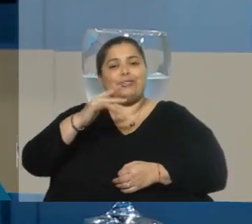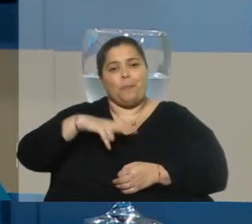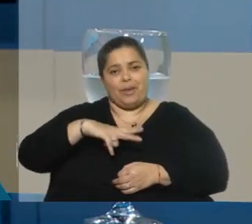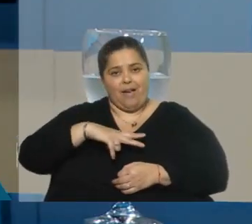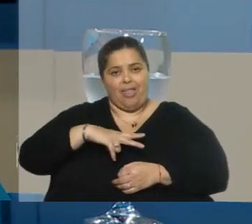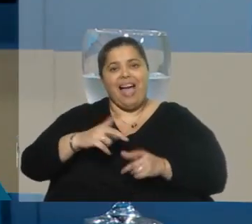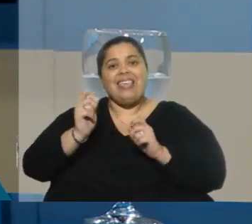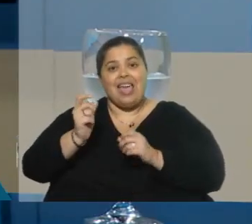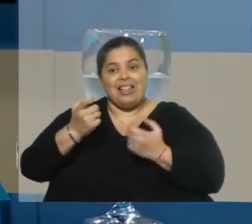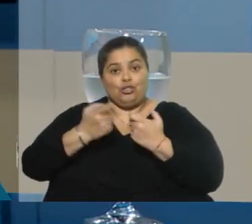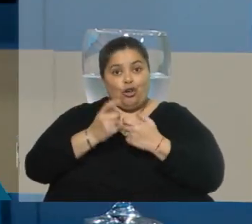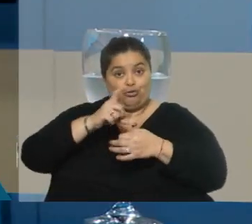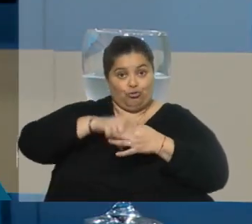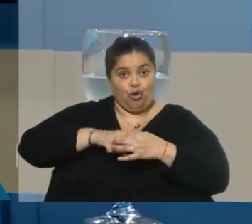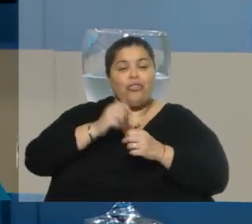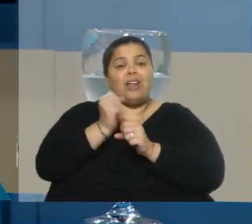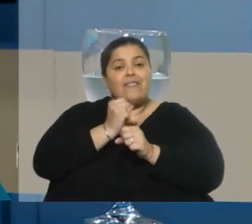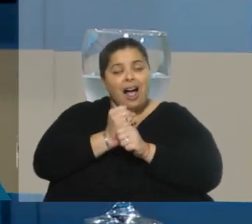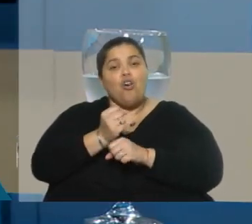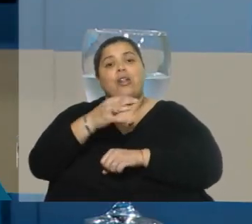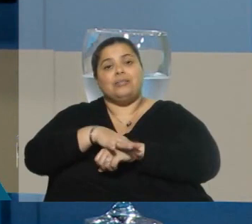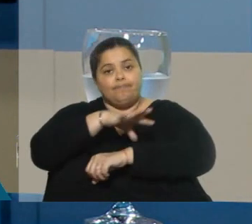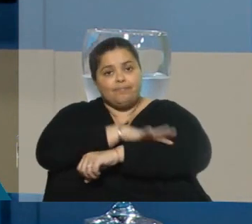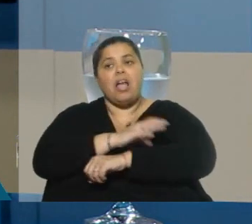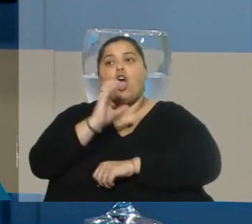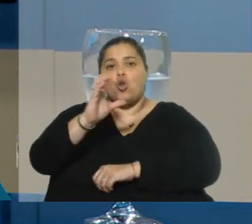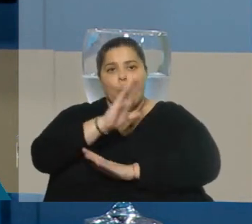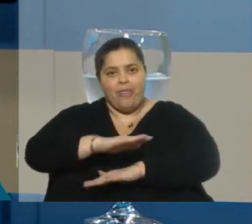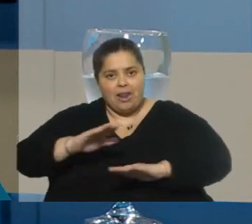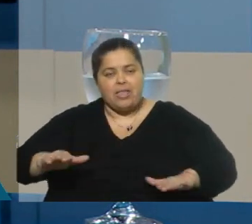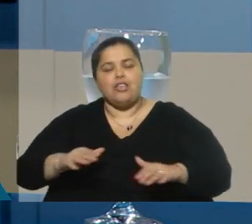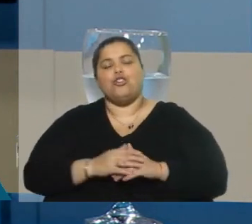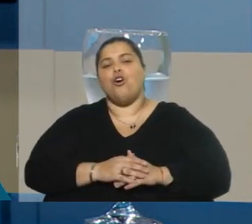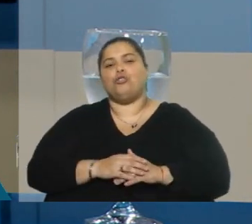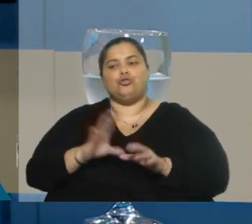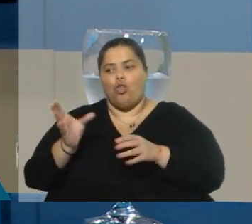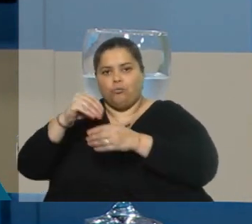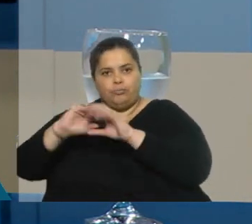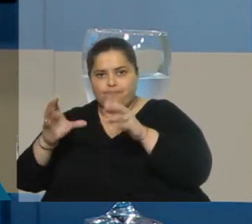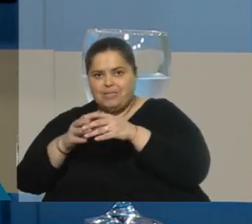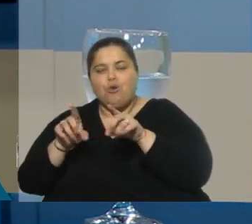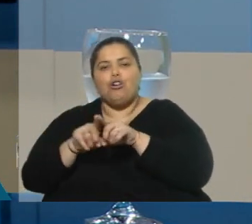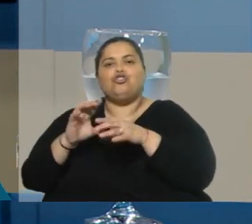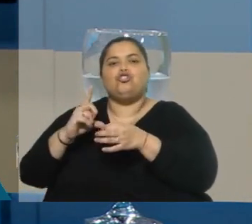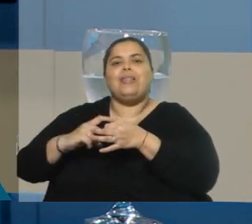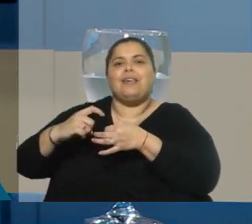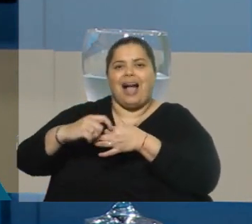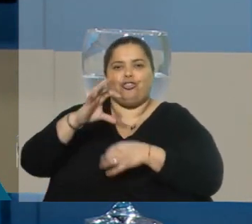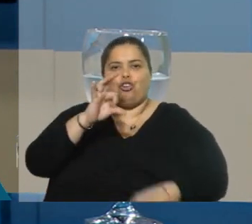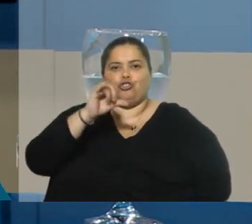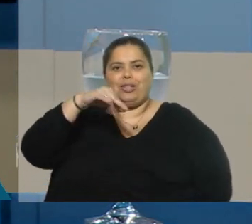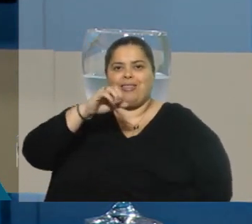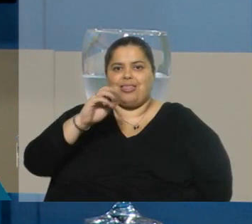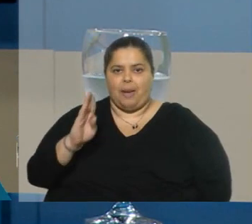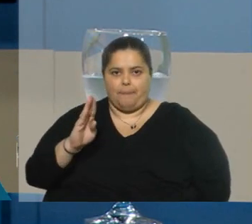los educadores y los trabajadores de los CAIF, de los clubes de niños, ¿verdad? De las organizaciones sociales que en convenio con INAO llevan